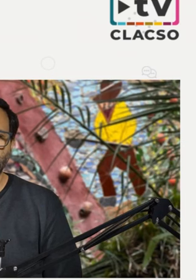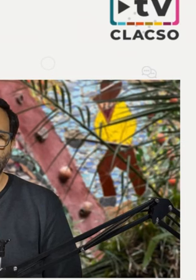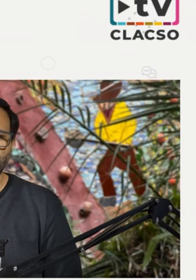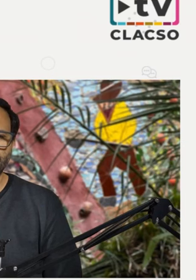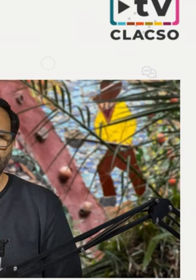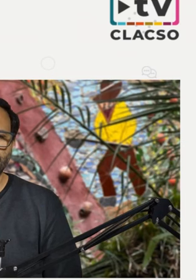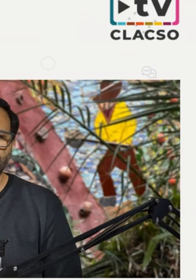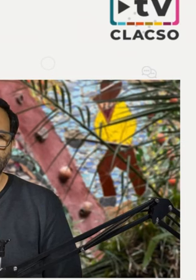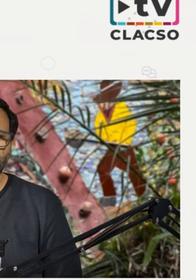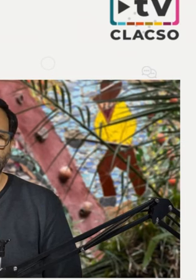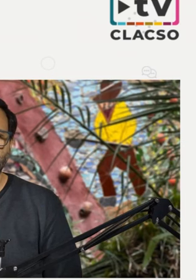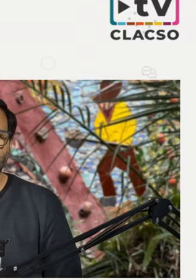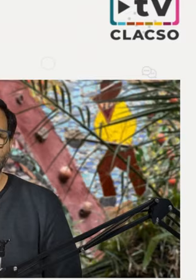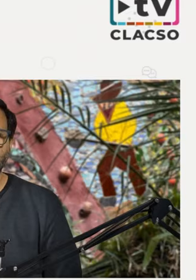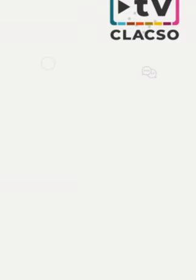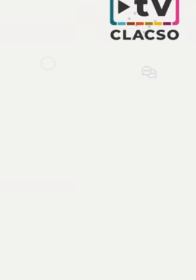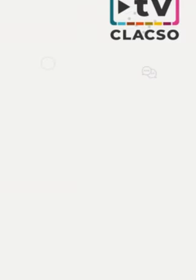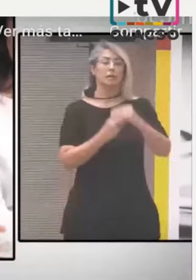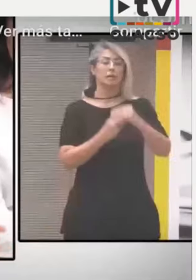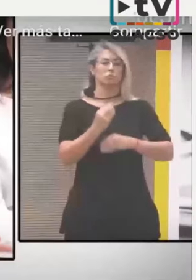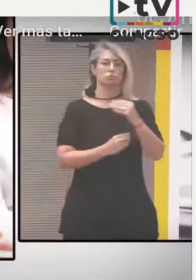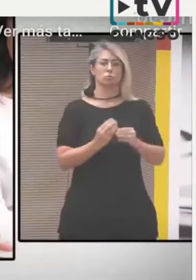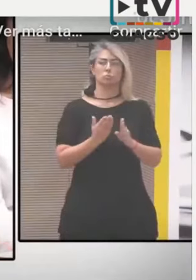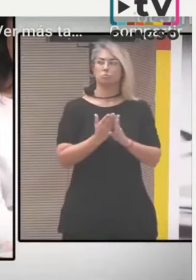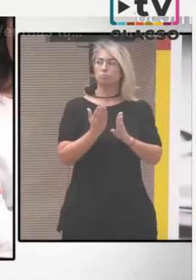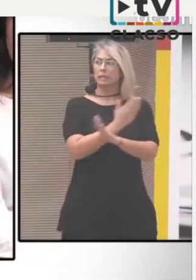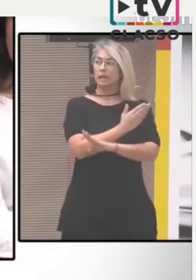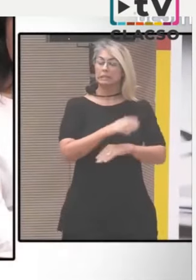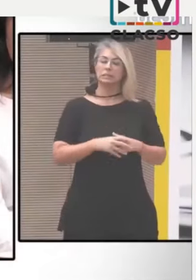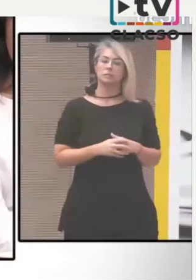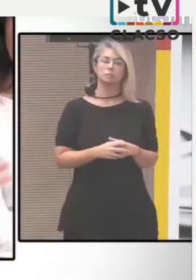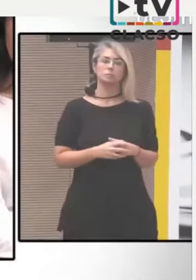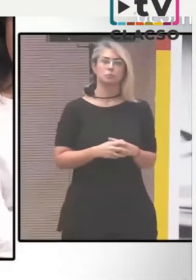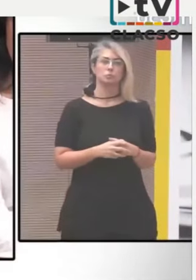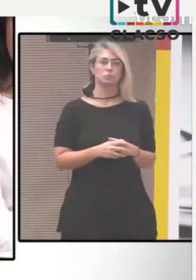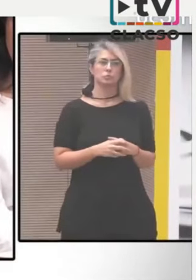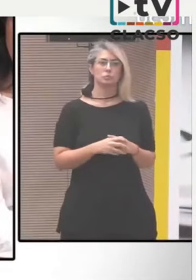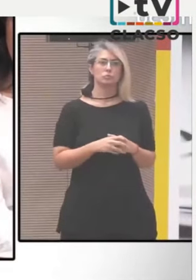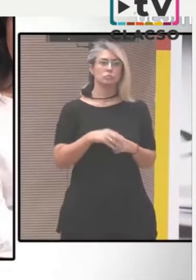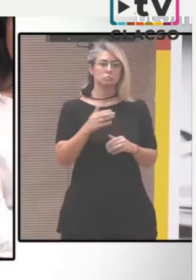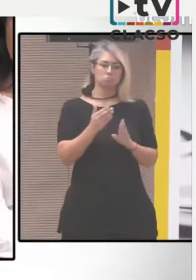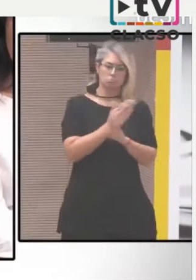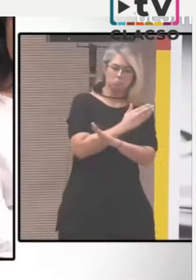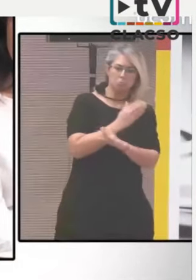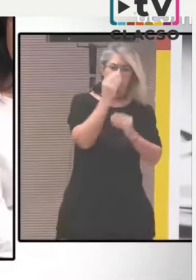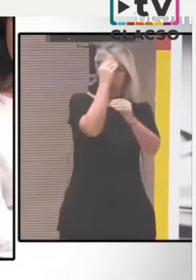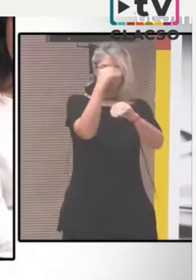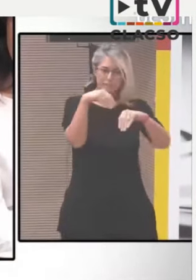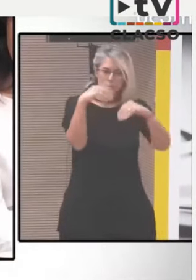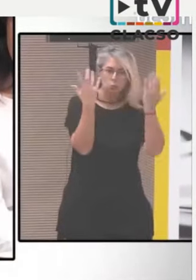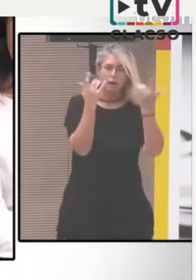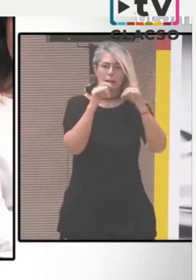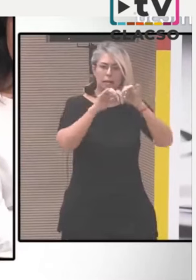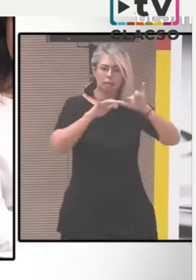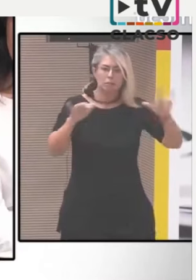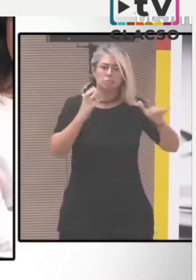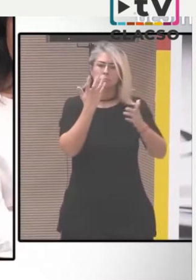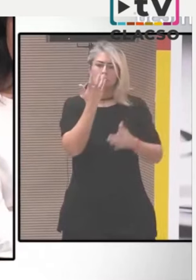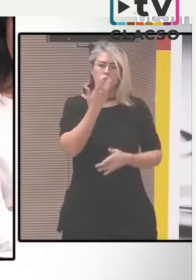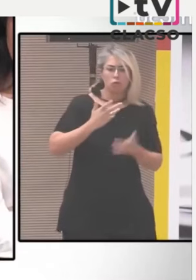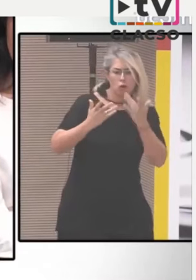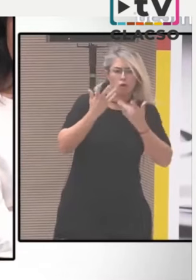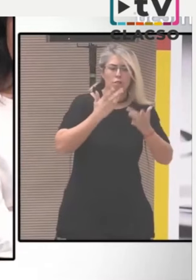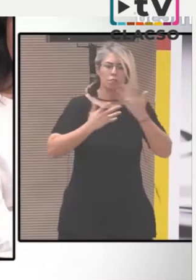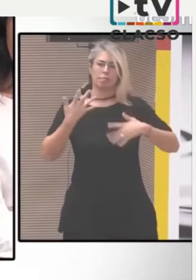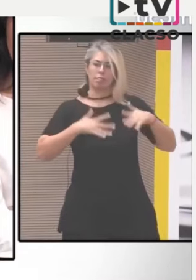sociales profundamente inequitativos y, digamos, desiguales, bueno, parece